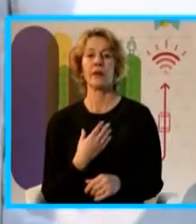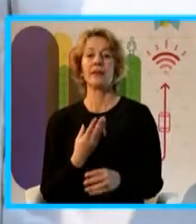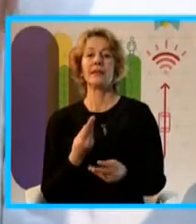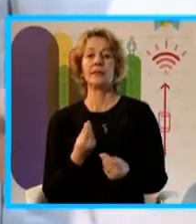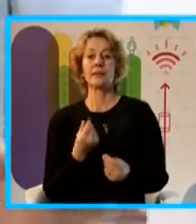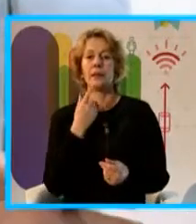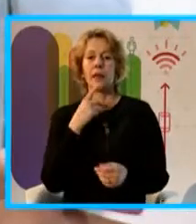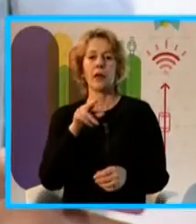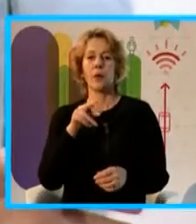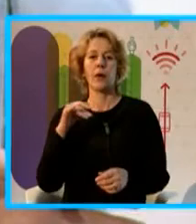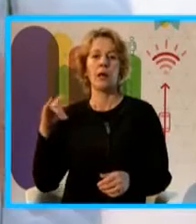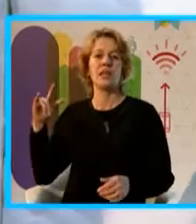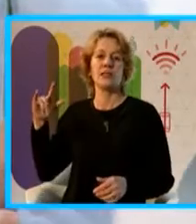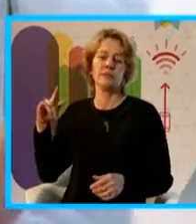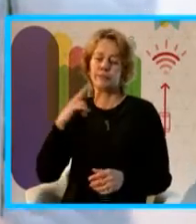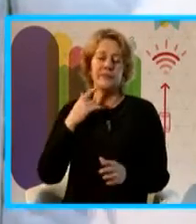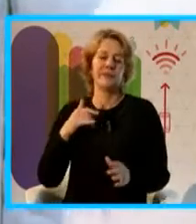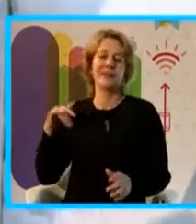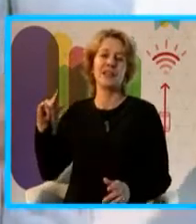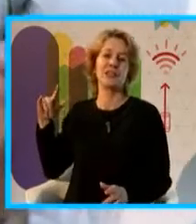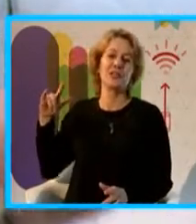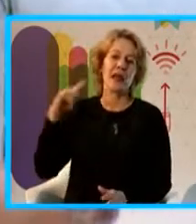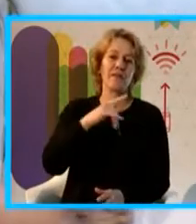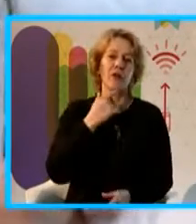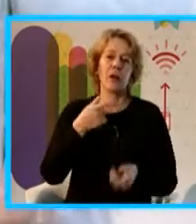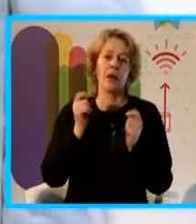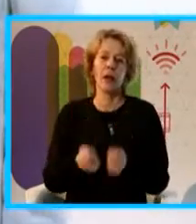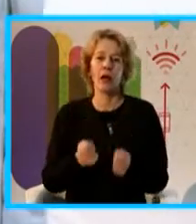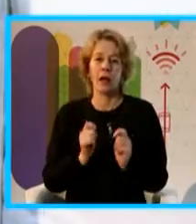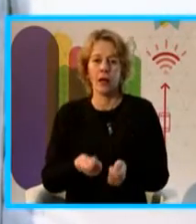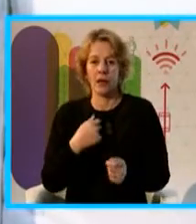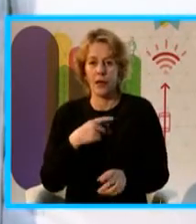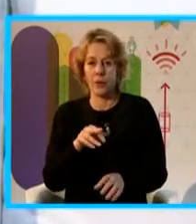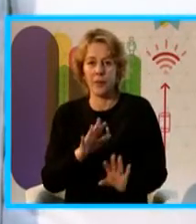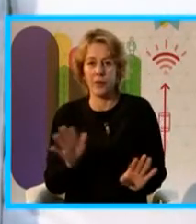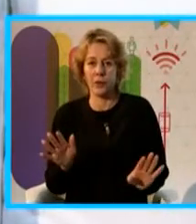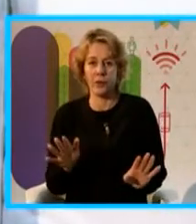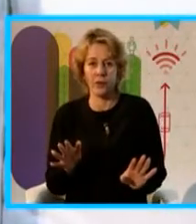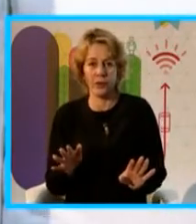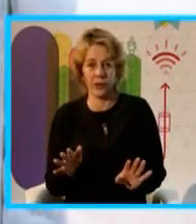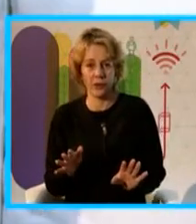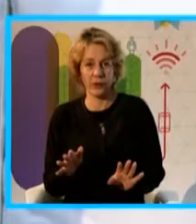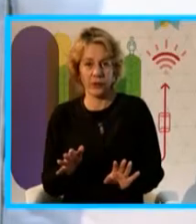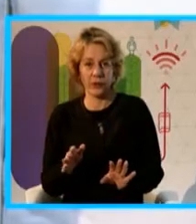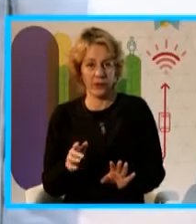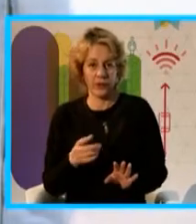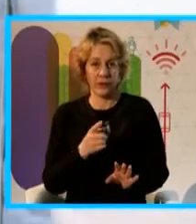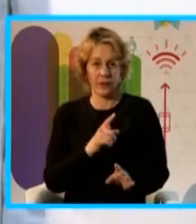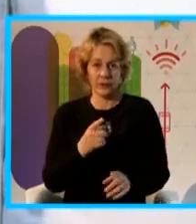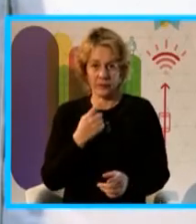un jet manejado por carro de caballos, ¿está? Íbamos con el carrito. Ya para el 2015,